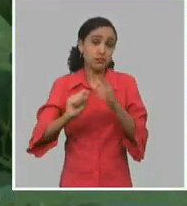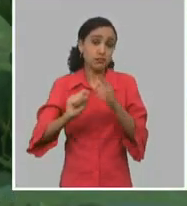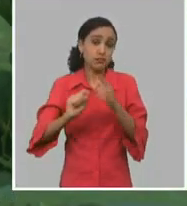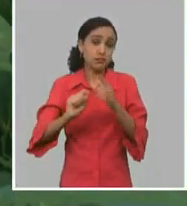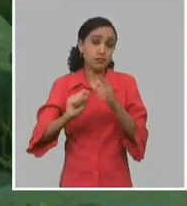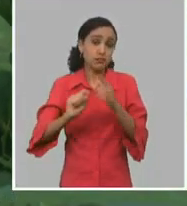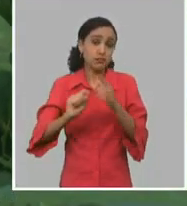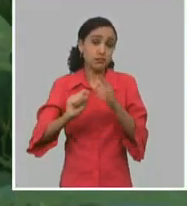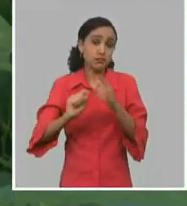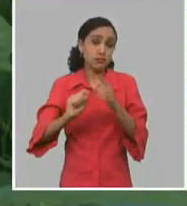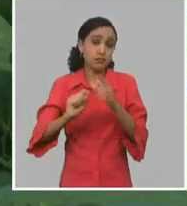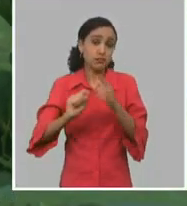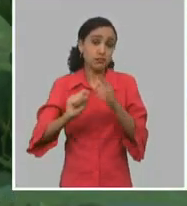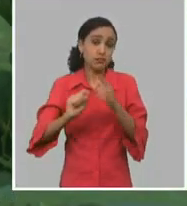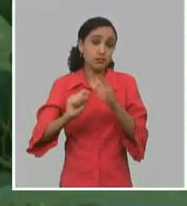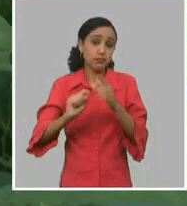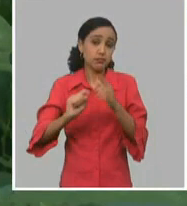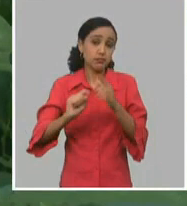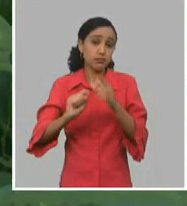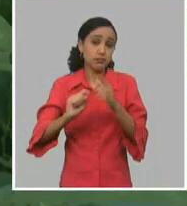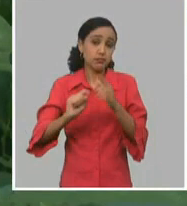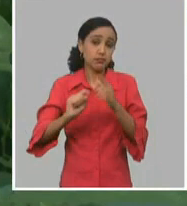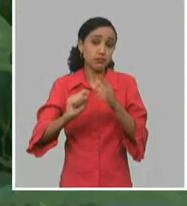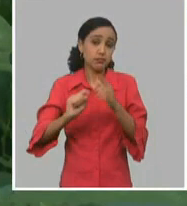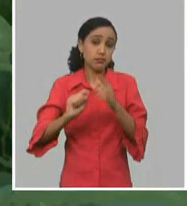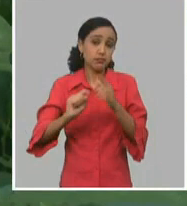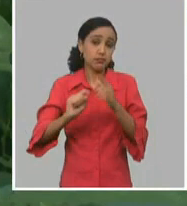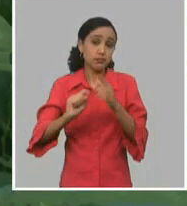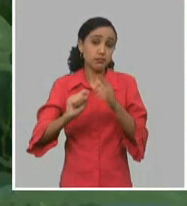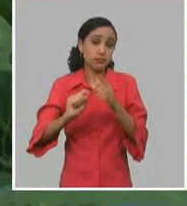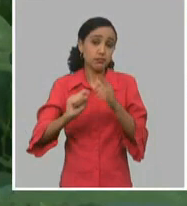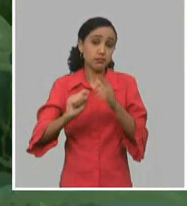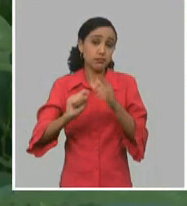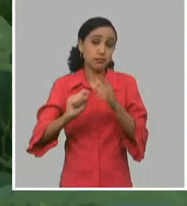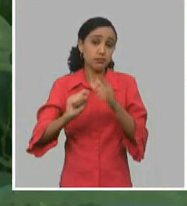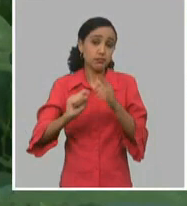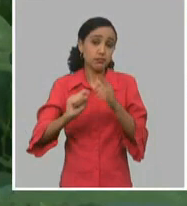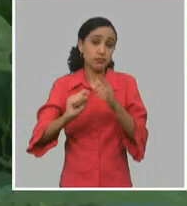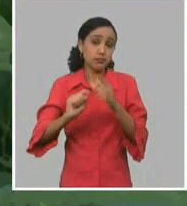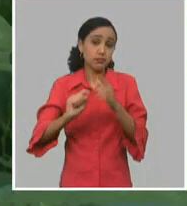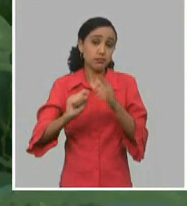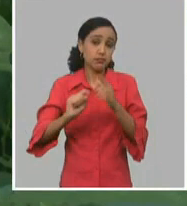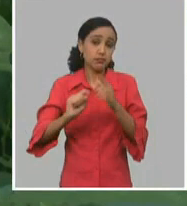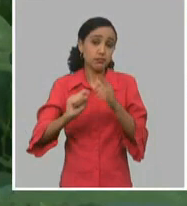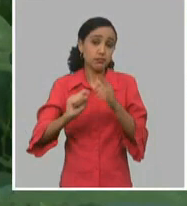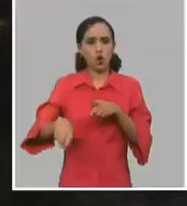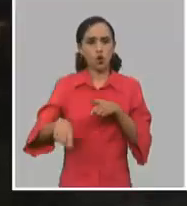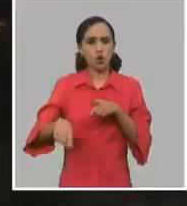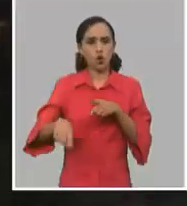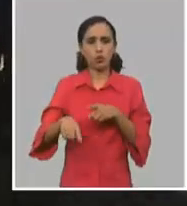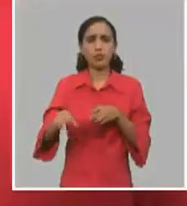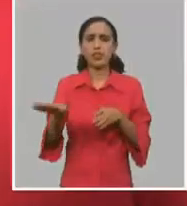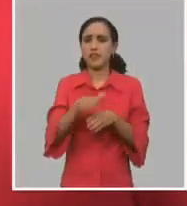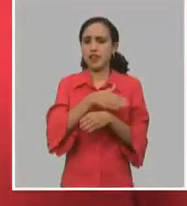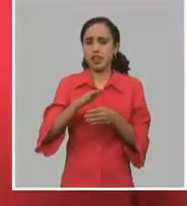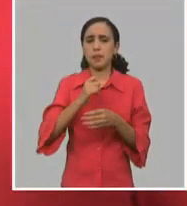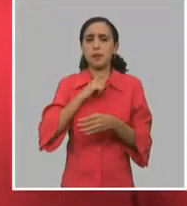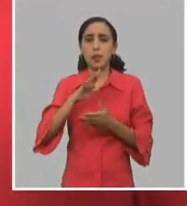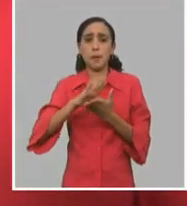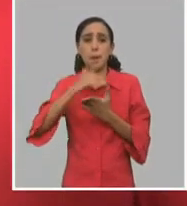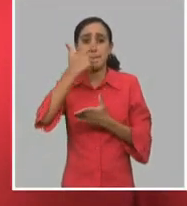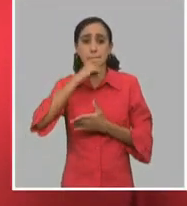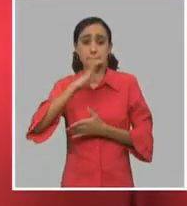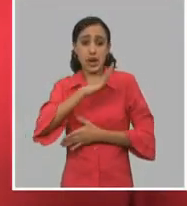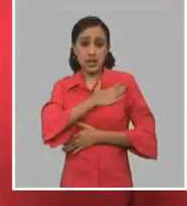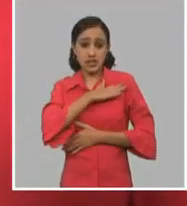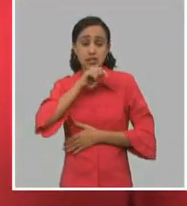toneladas de frijol. También se introducen cultivos como el maíz. Esta es una